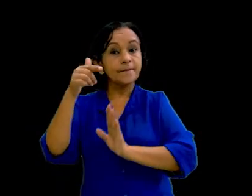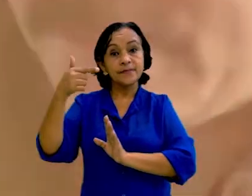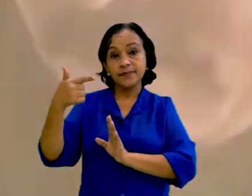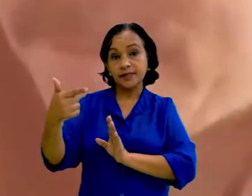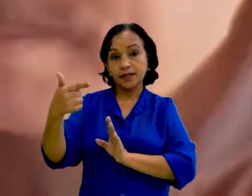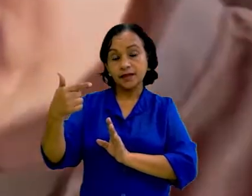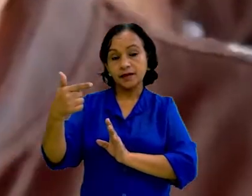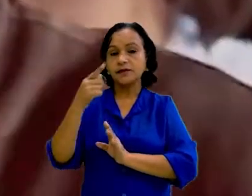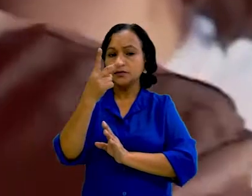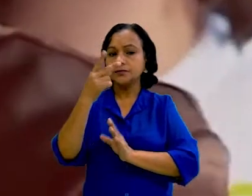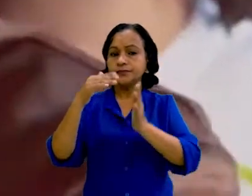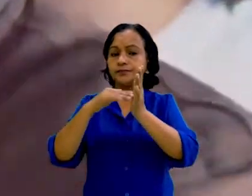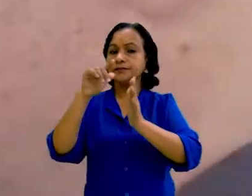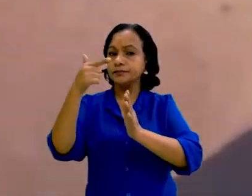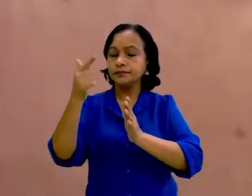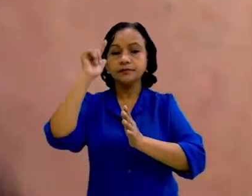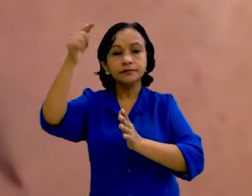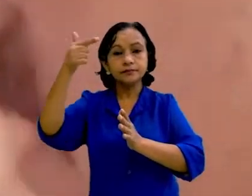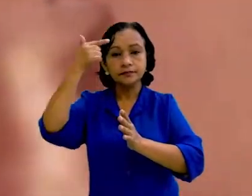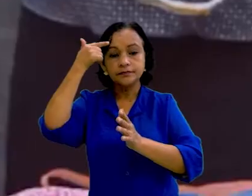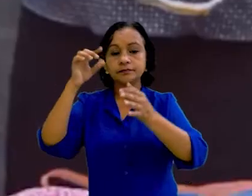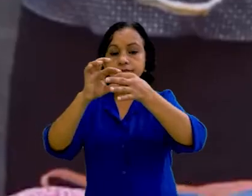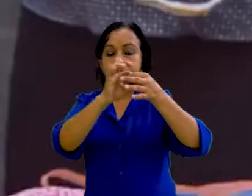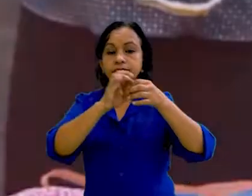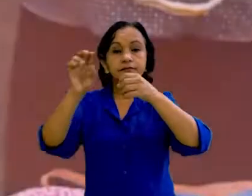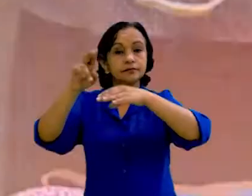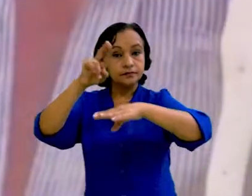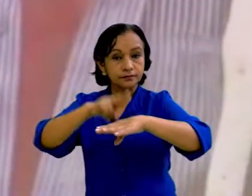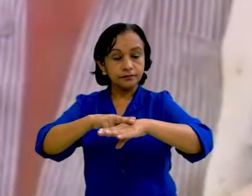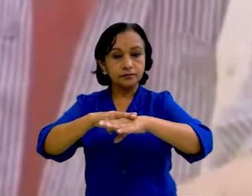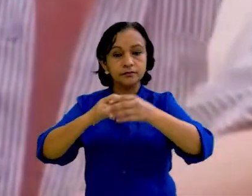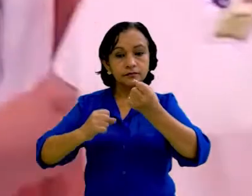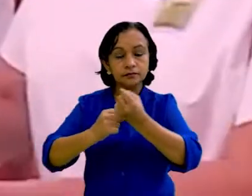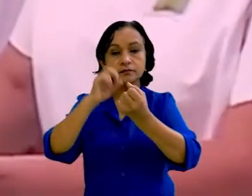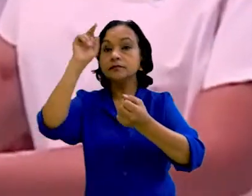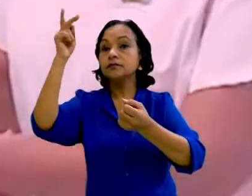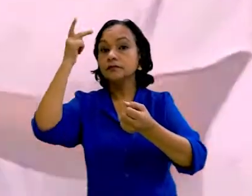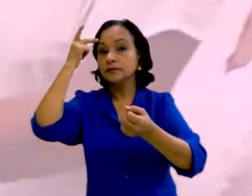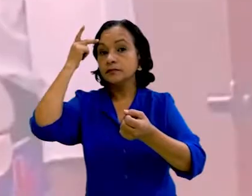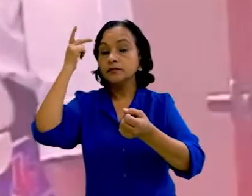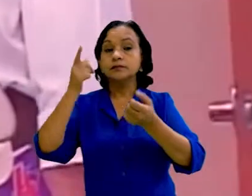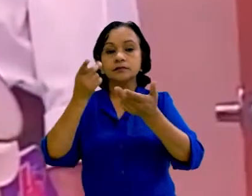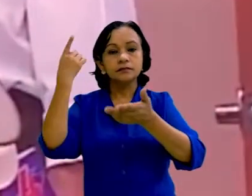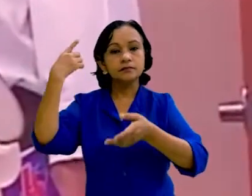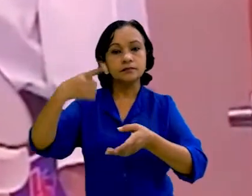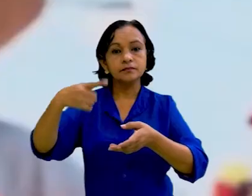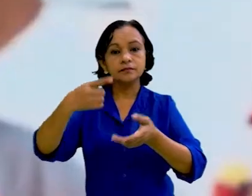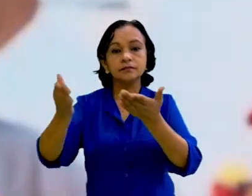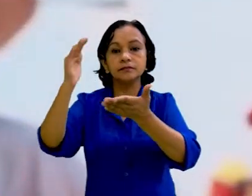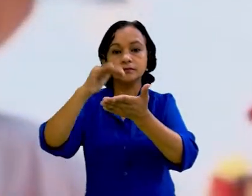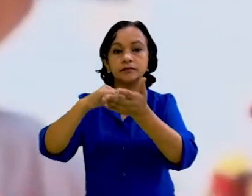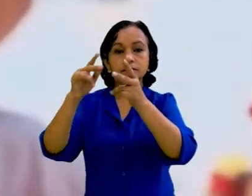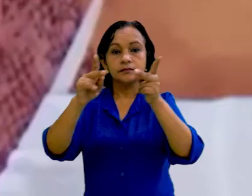A partir del año 2007, el Gobierno de Reconciliación y Unidad Nacional impulsa una política denominada de restitución de derechos,